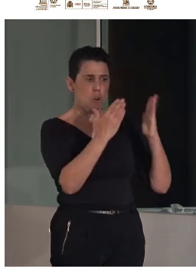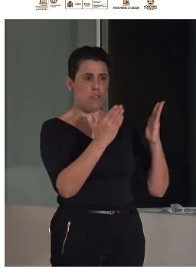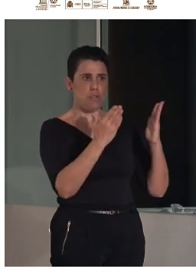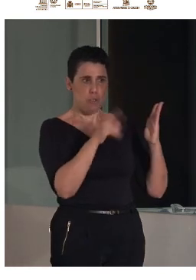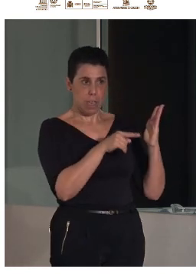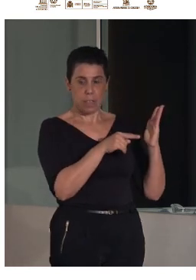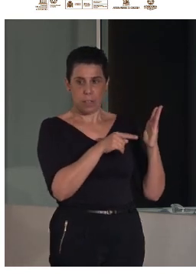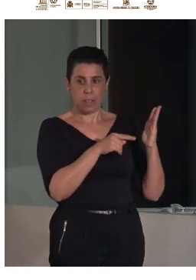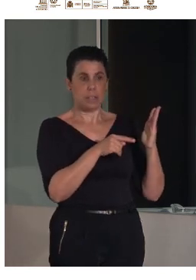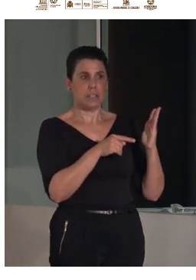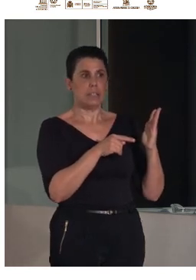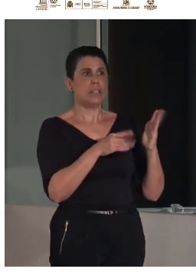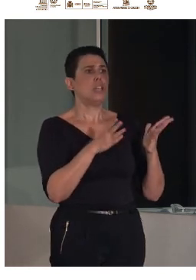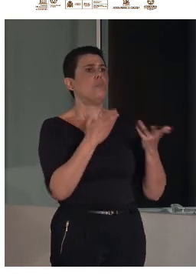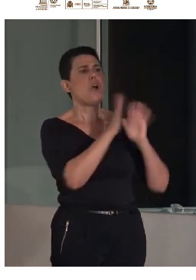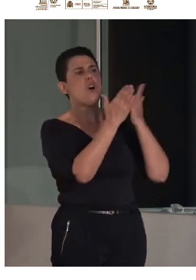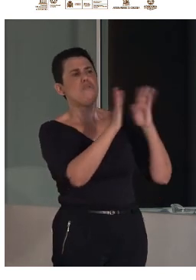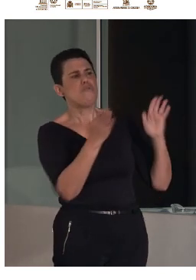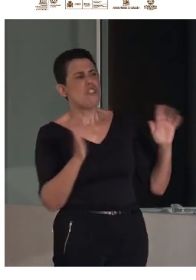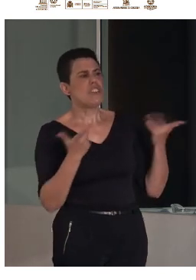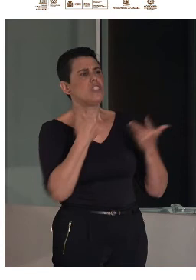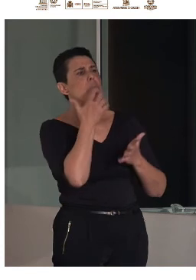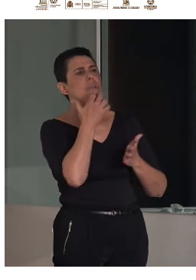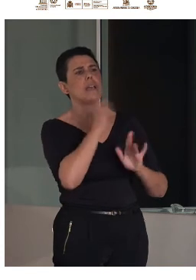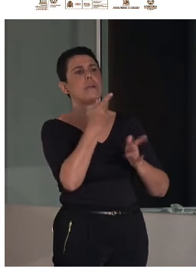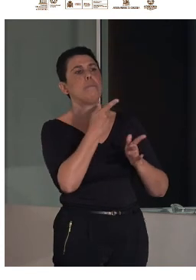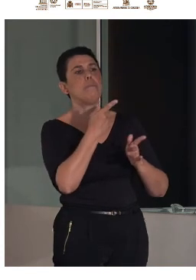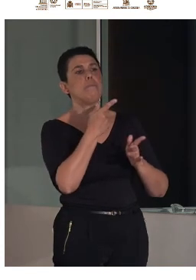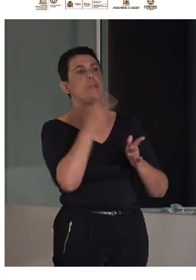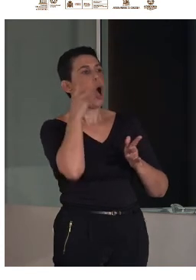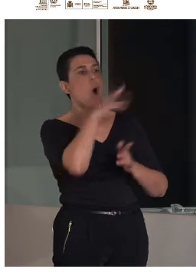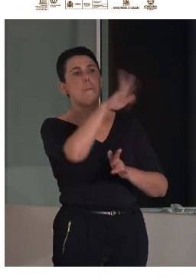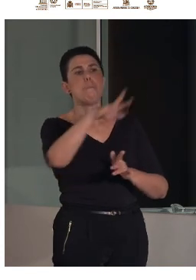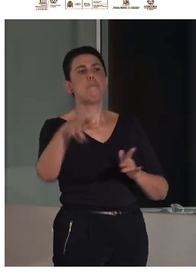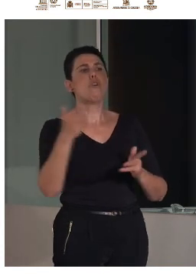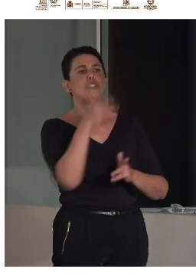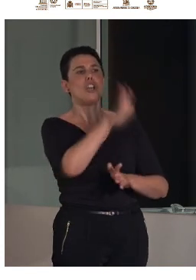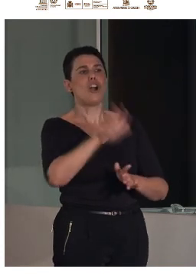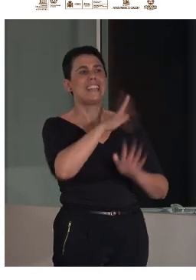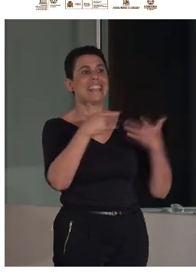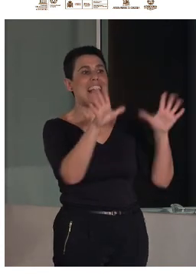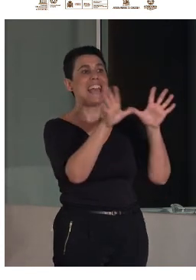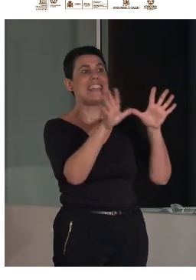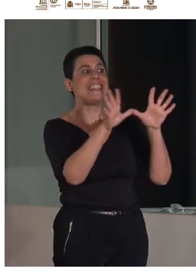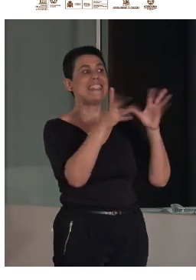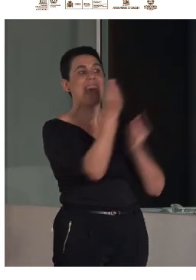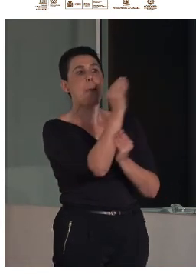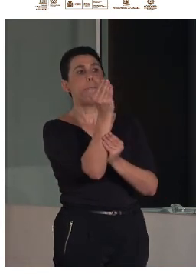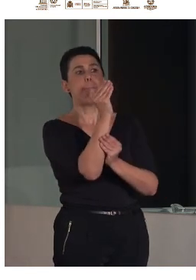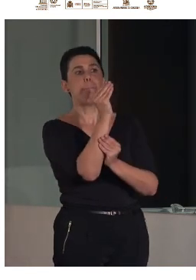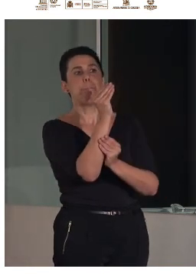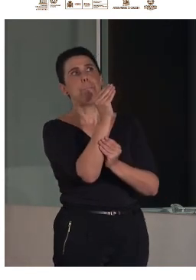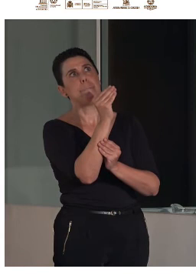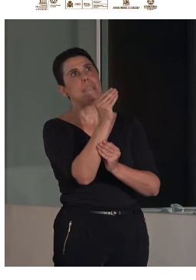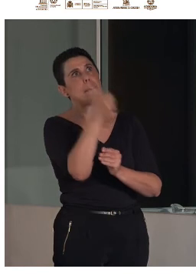venido dada es decir los folletos por ejemplo de museos estatales eran las diez piezas que han que considerar el museo que son las relevantes o que quiere